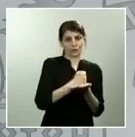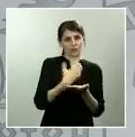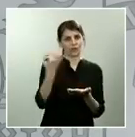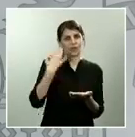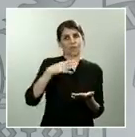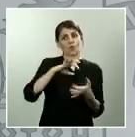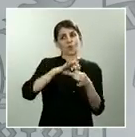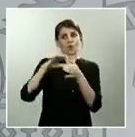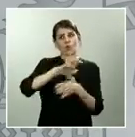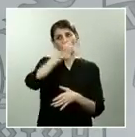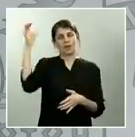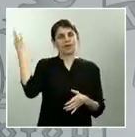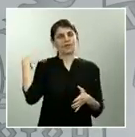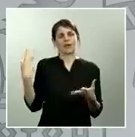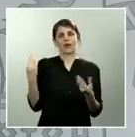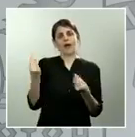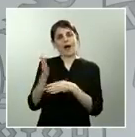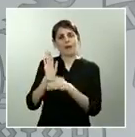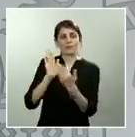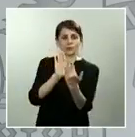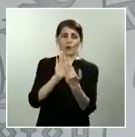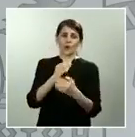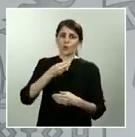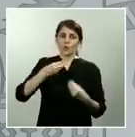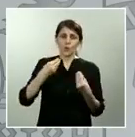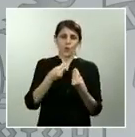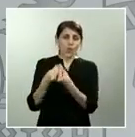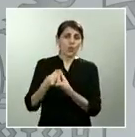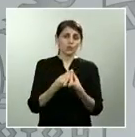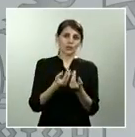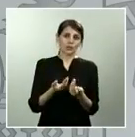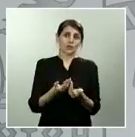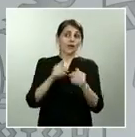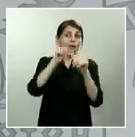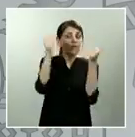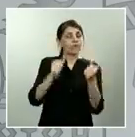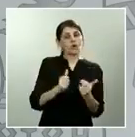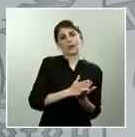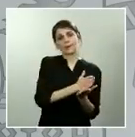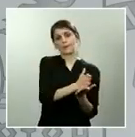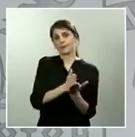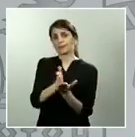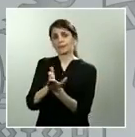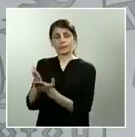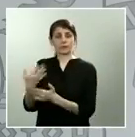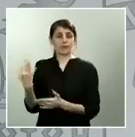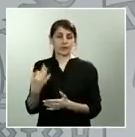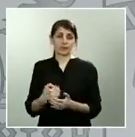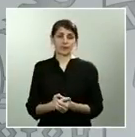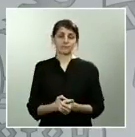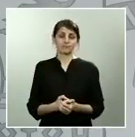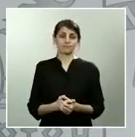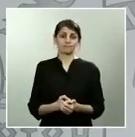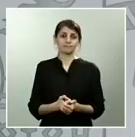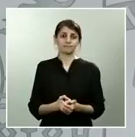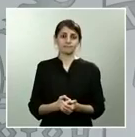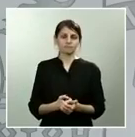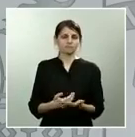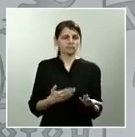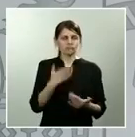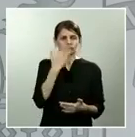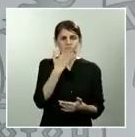ello habrá que hacerlo a través de diferentes fórmulas. Para nosotros ha sido muy importante el impulso a lo que hemos llamado Plan Marshall,